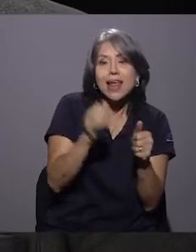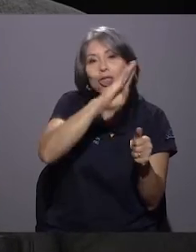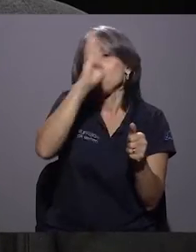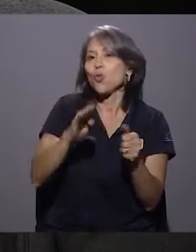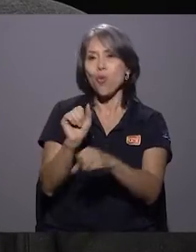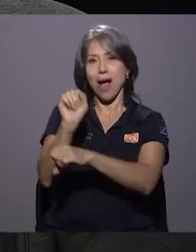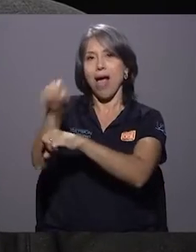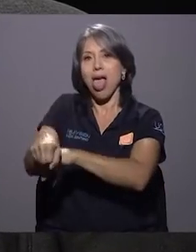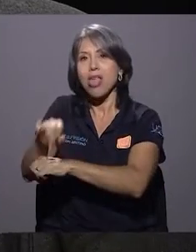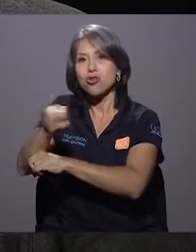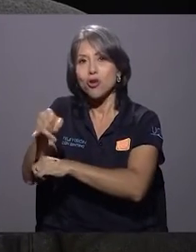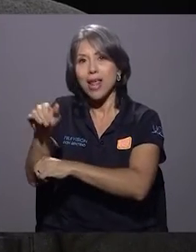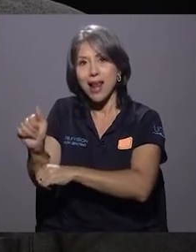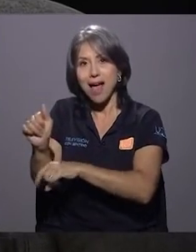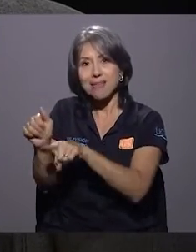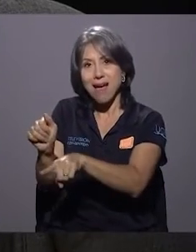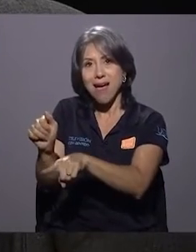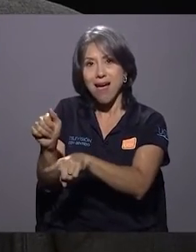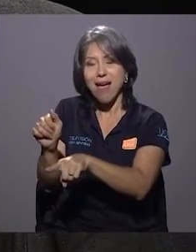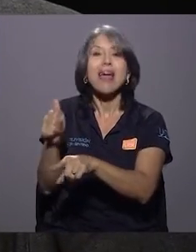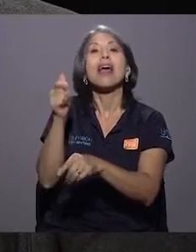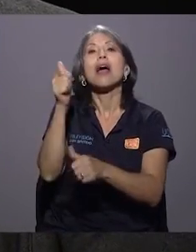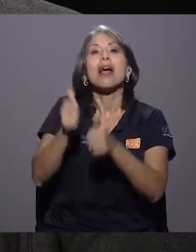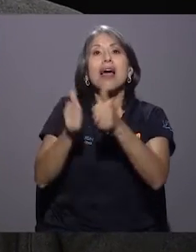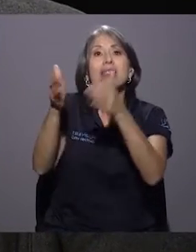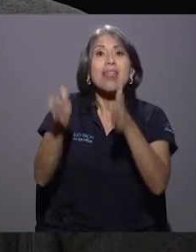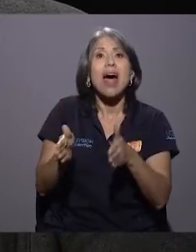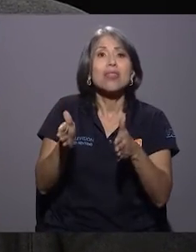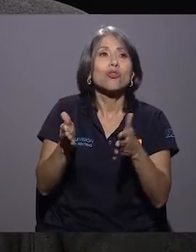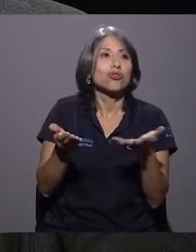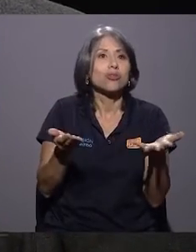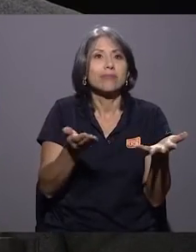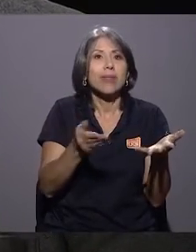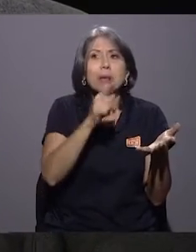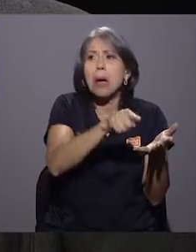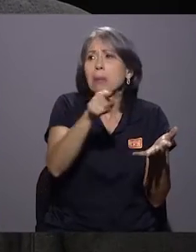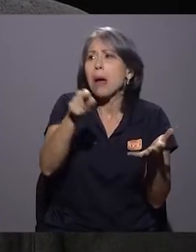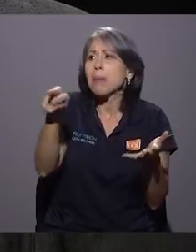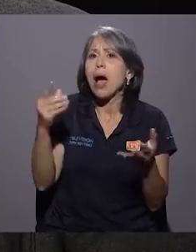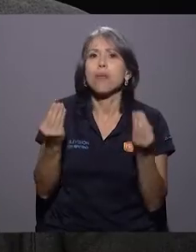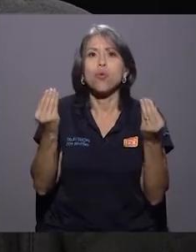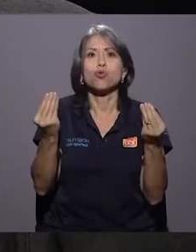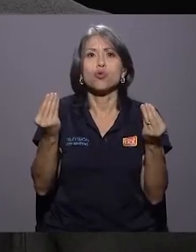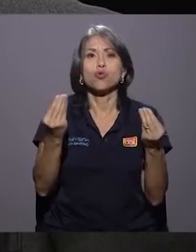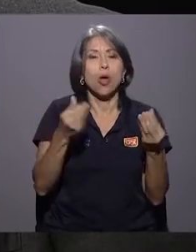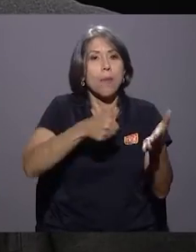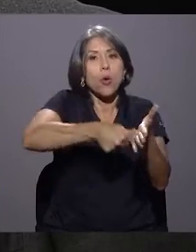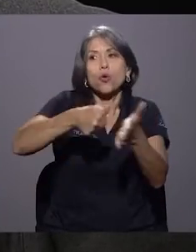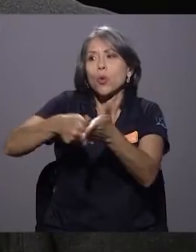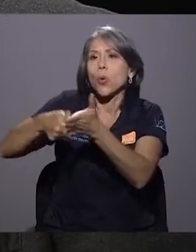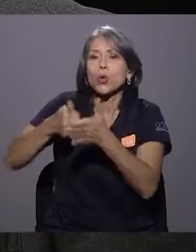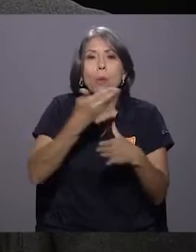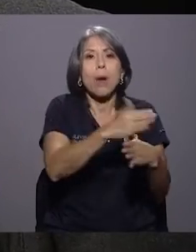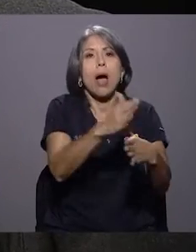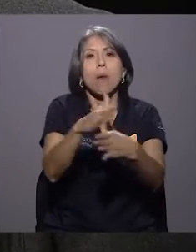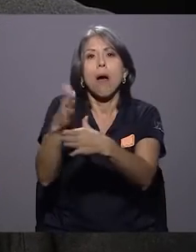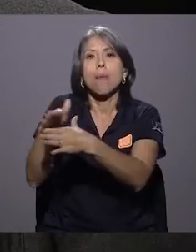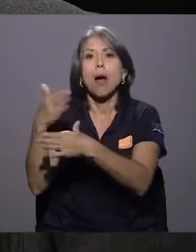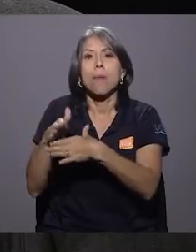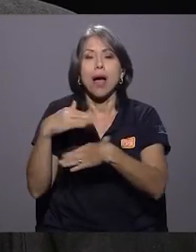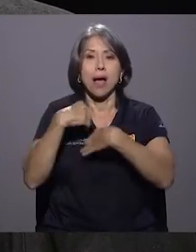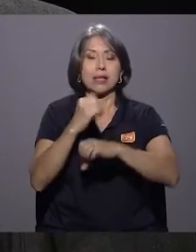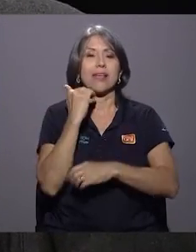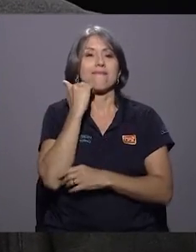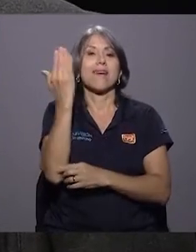entre tantos candidatos se divide el voto y eso facilita para el candidato que tiene, digamos, más